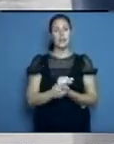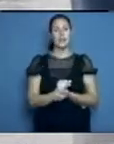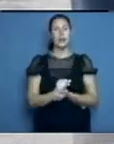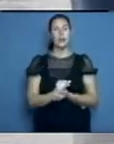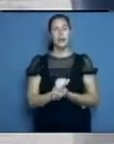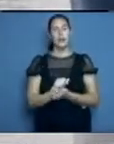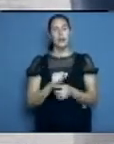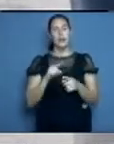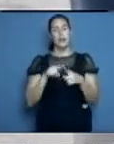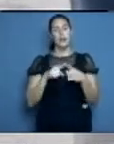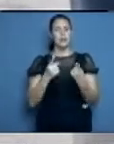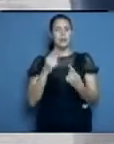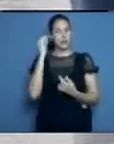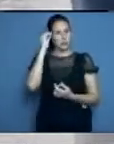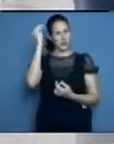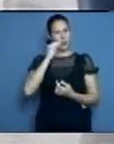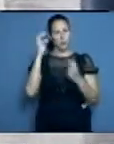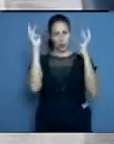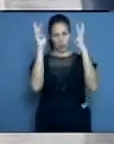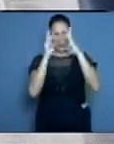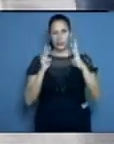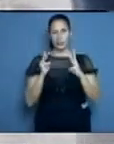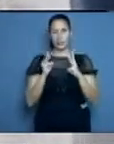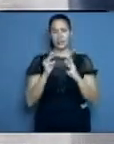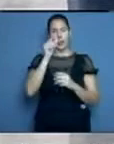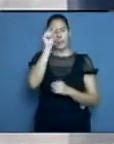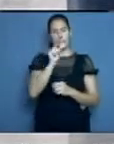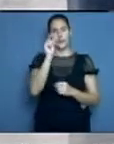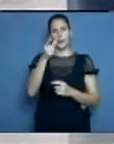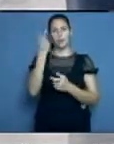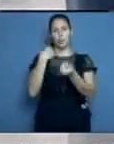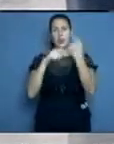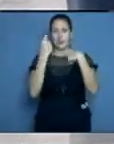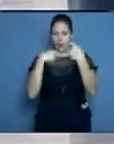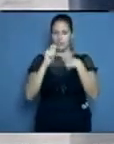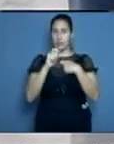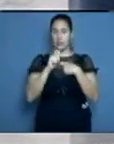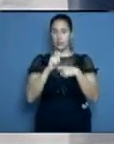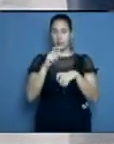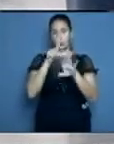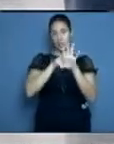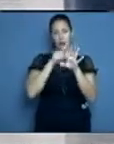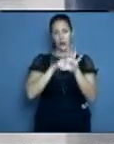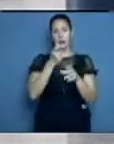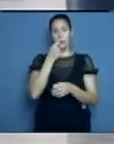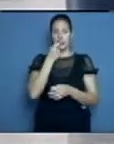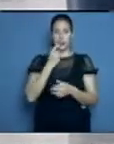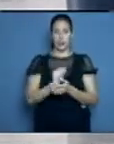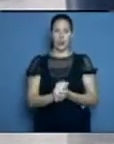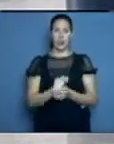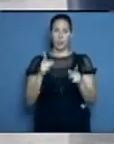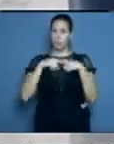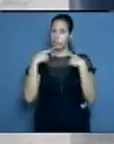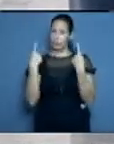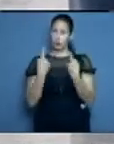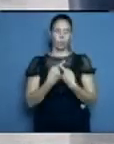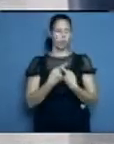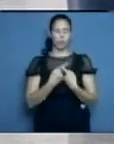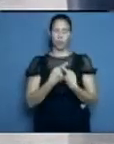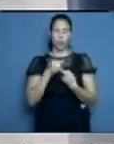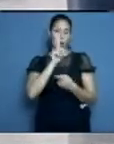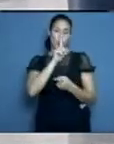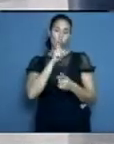y que sabemos que las personas lo buscan mucho, como los antibióticos. Y realmente por la parte nuestra no hemos detectado este tipo de violaciones.